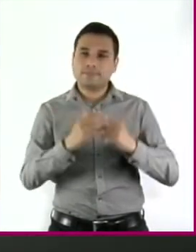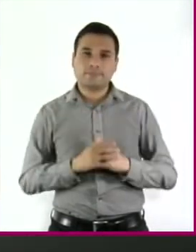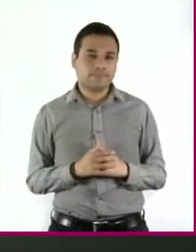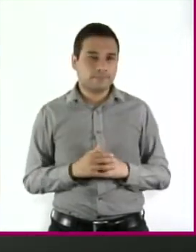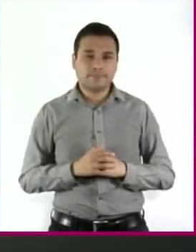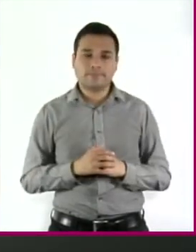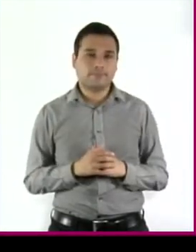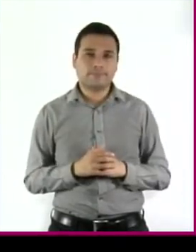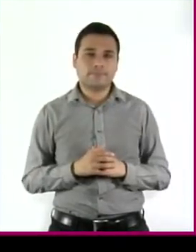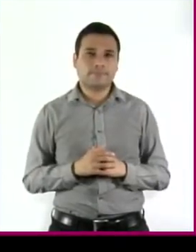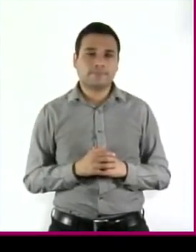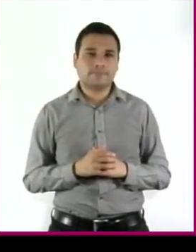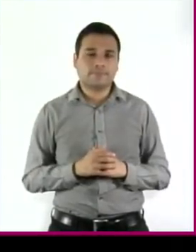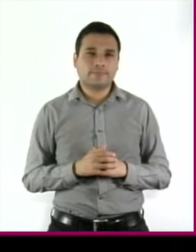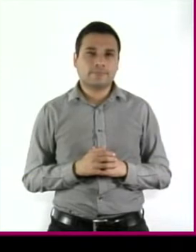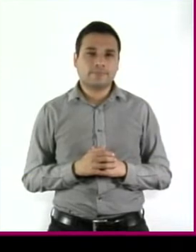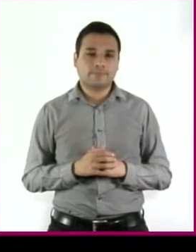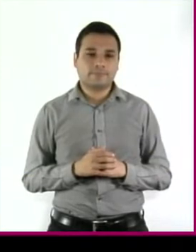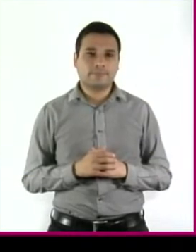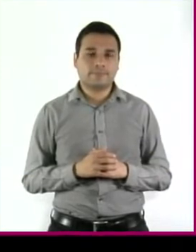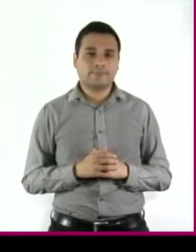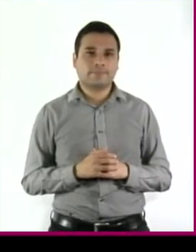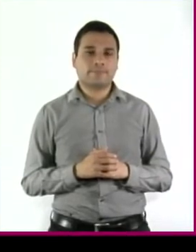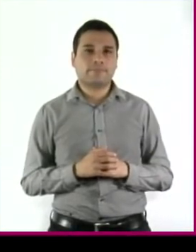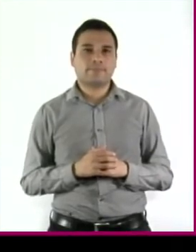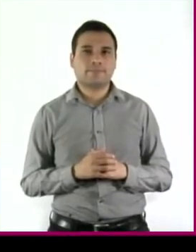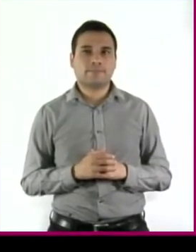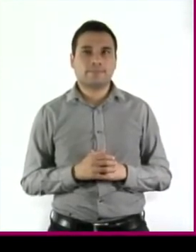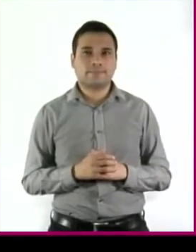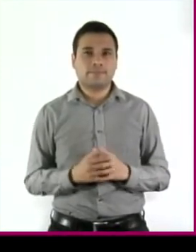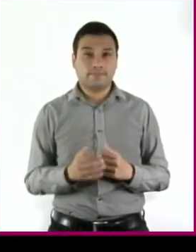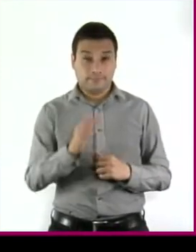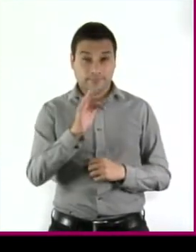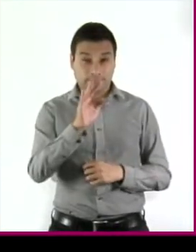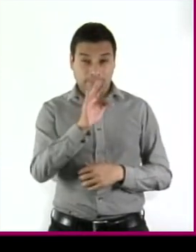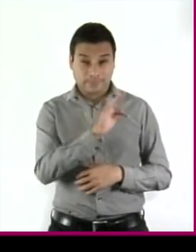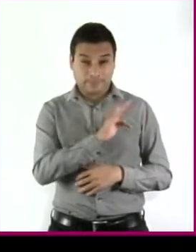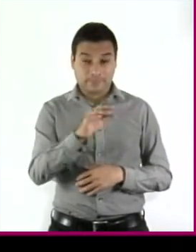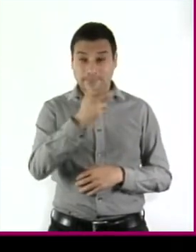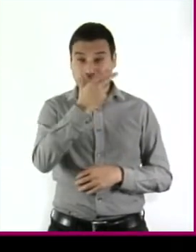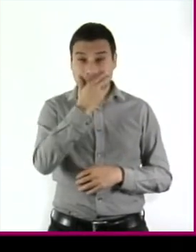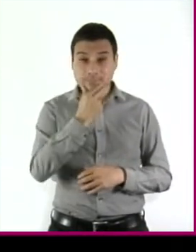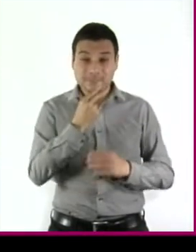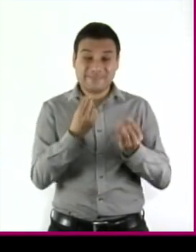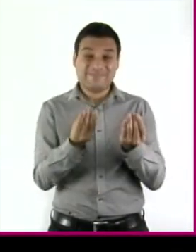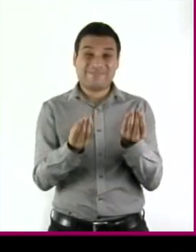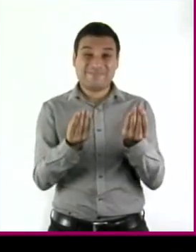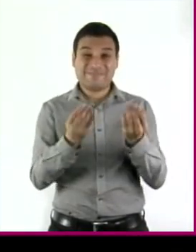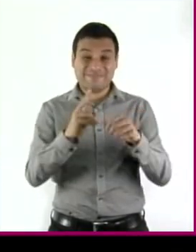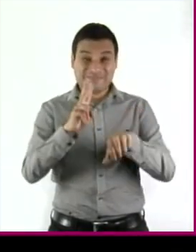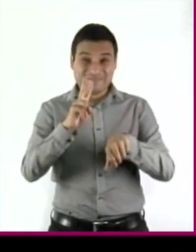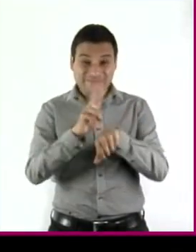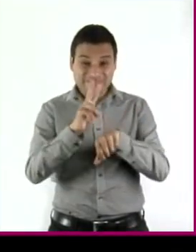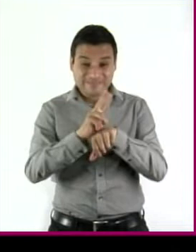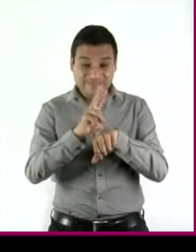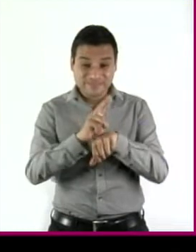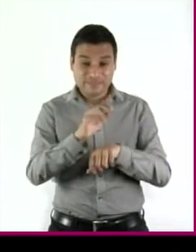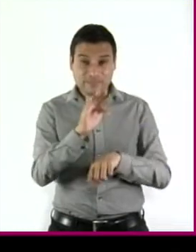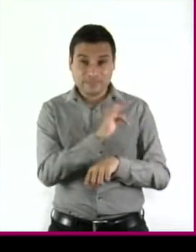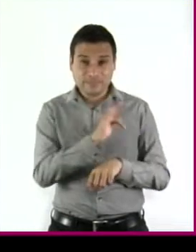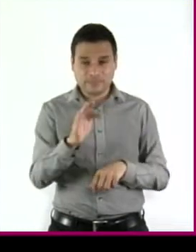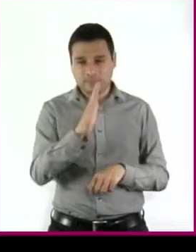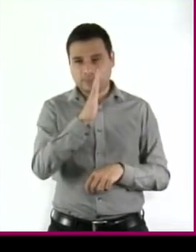guardianes. Pero no hay un número infinito ni de hombres, ni de guardianes, ni de bolsillos que pudiera pagarlos.